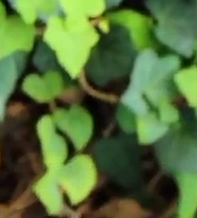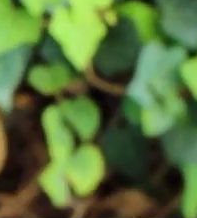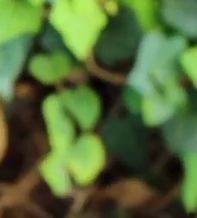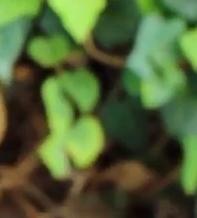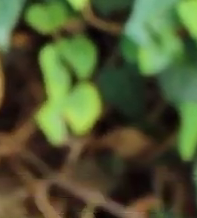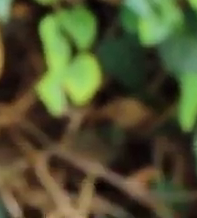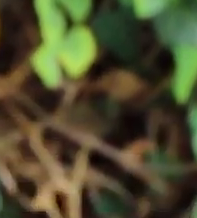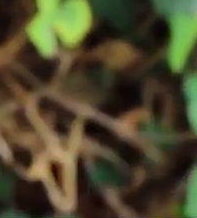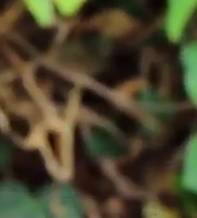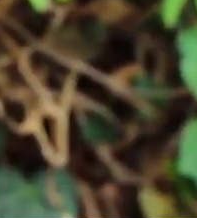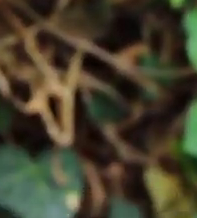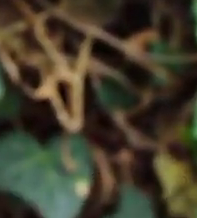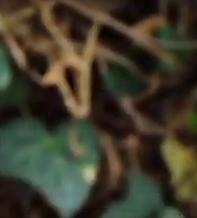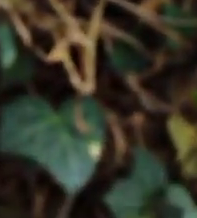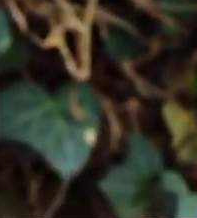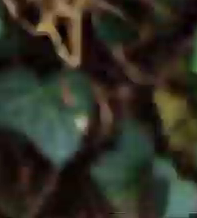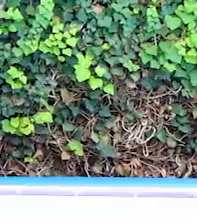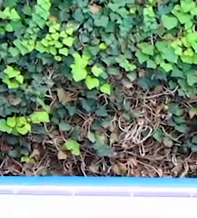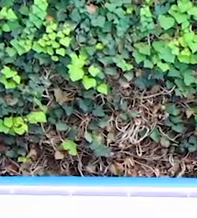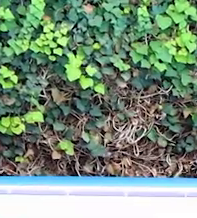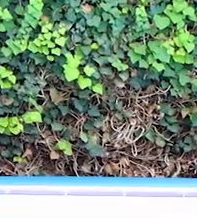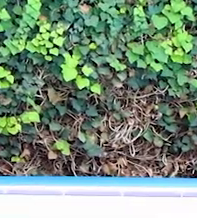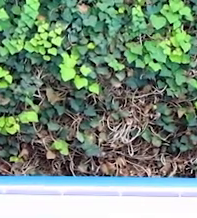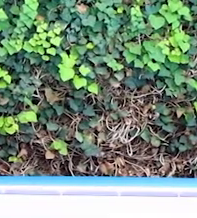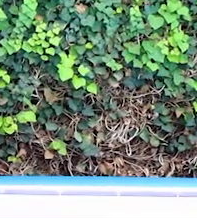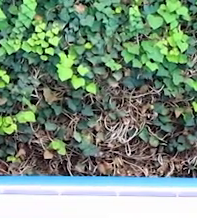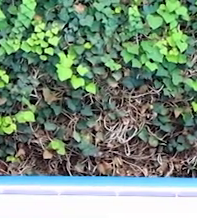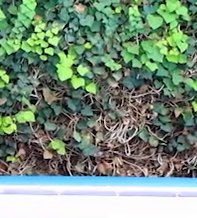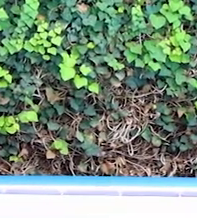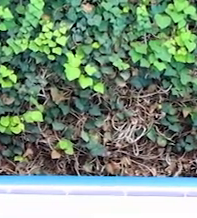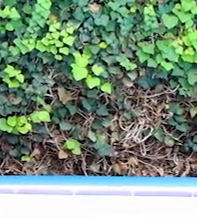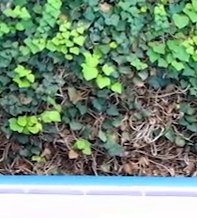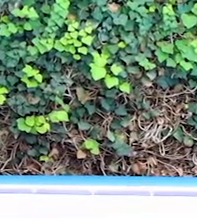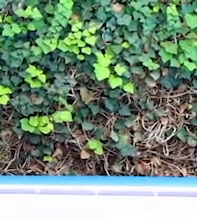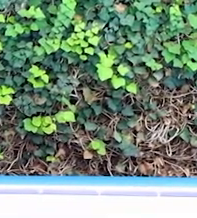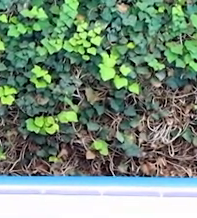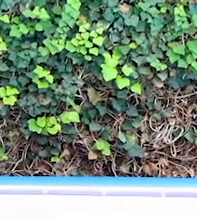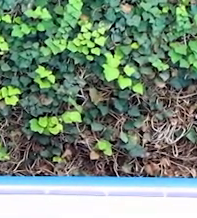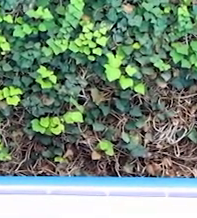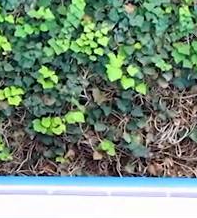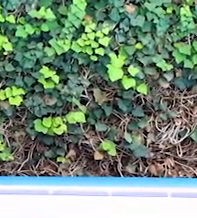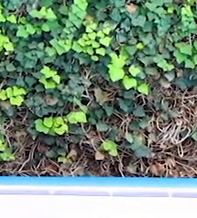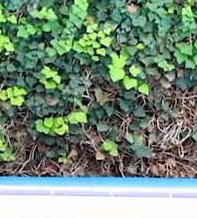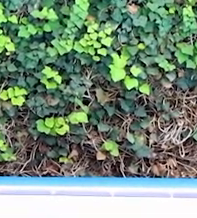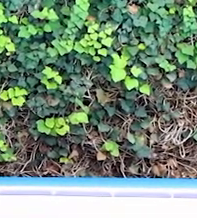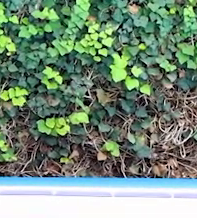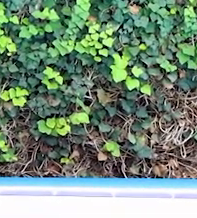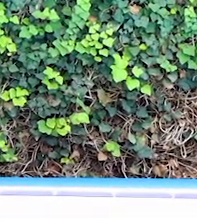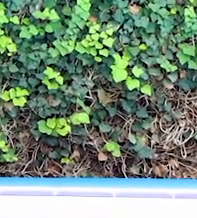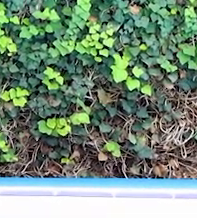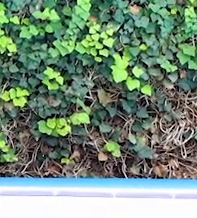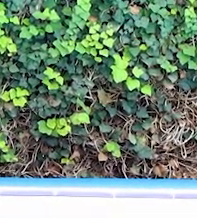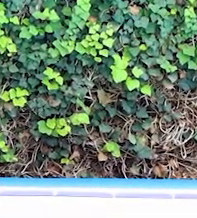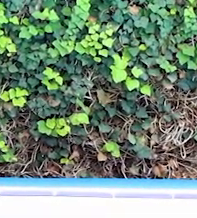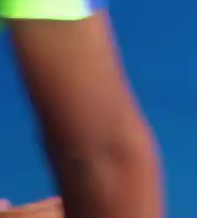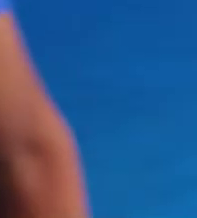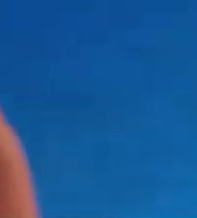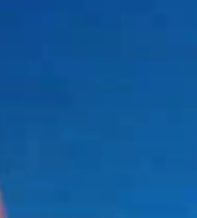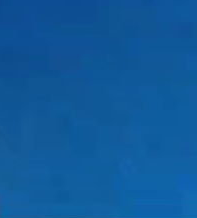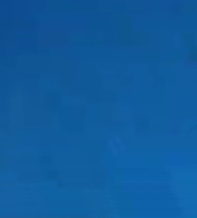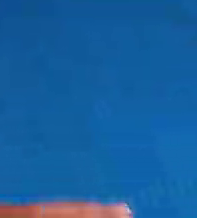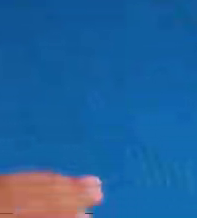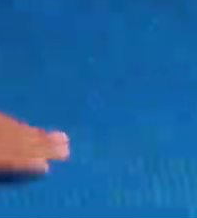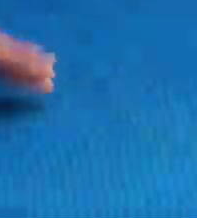Exhalamos. Respiramos. Exhalamos. Nos volvamos a poner en posición de seis puntos y elevamos